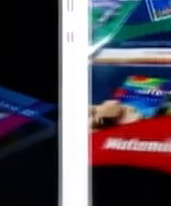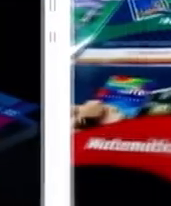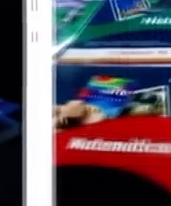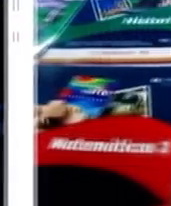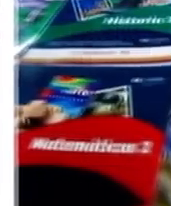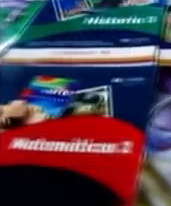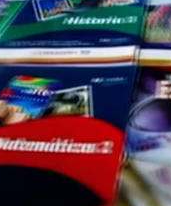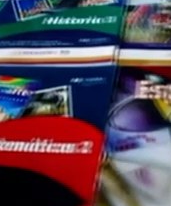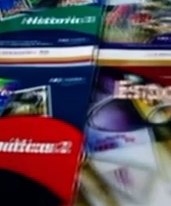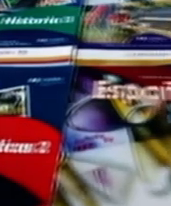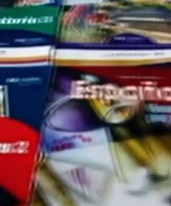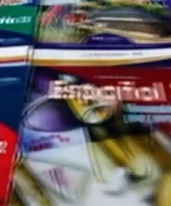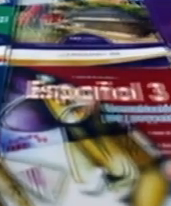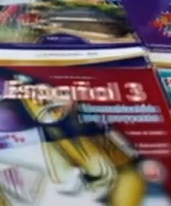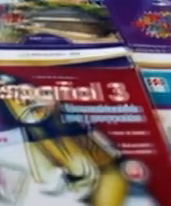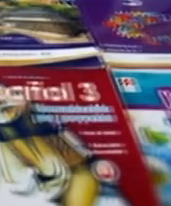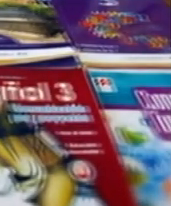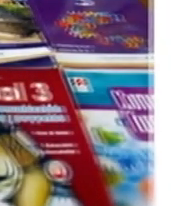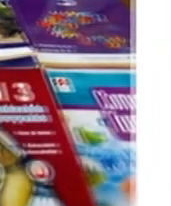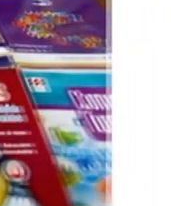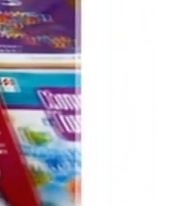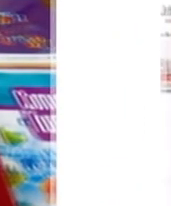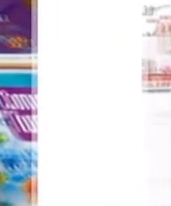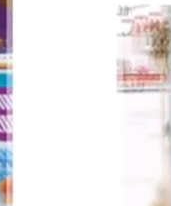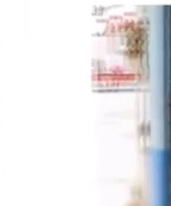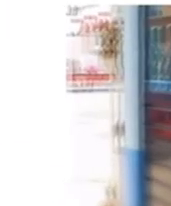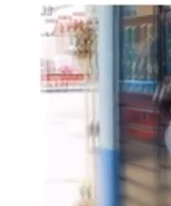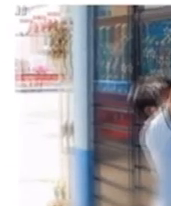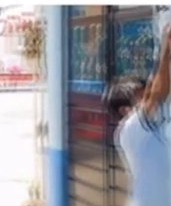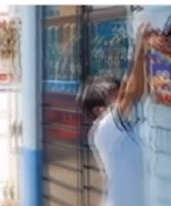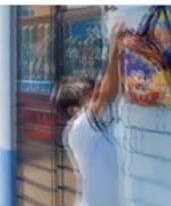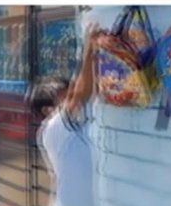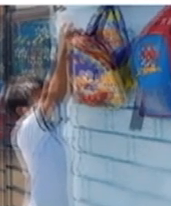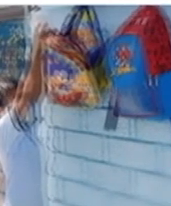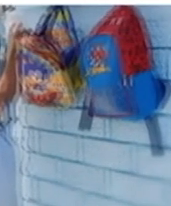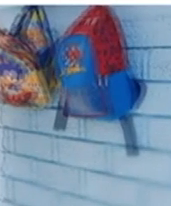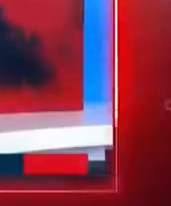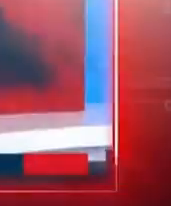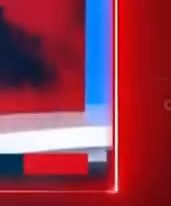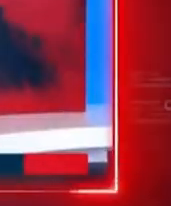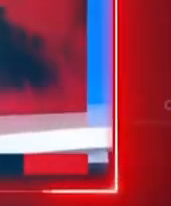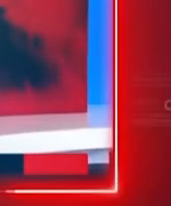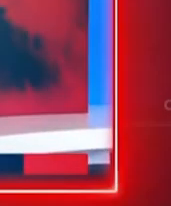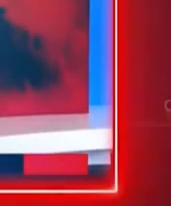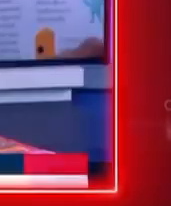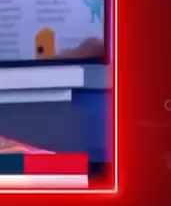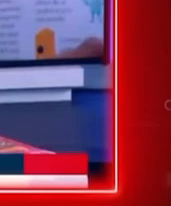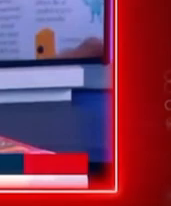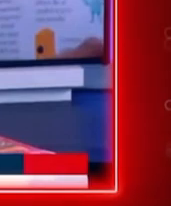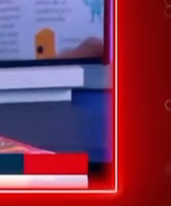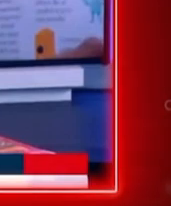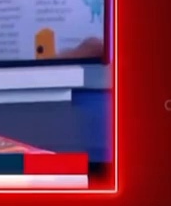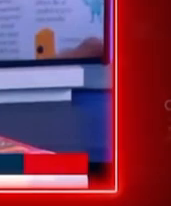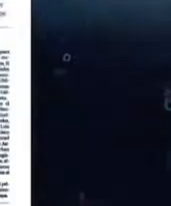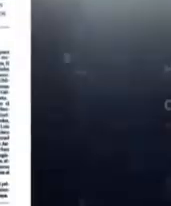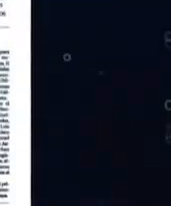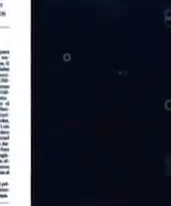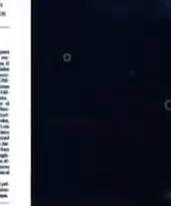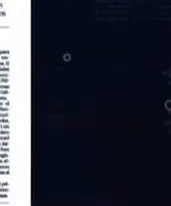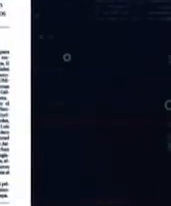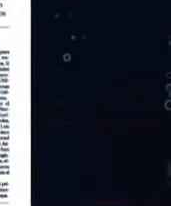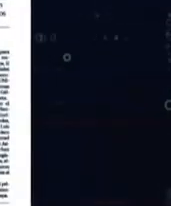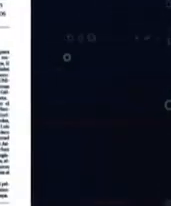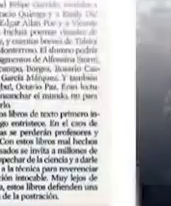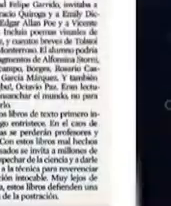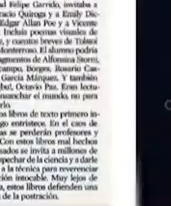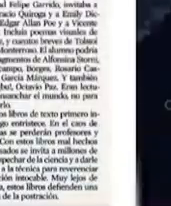falsas y desinformación sin sustento, impulsado desde el prime time de la televisión privada, las primeras planas de los diarios